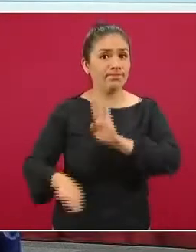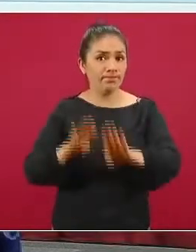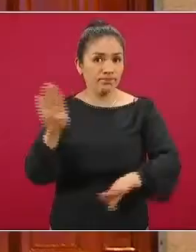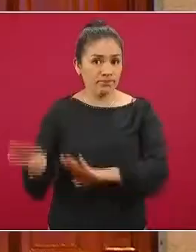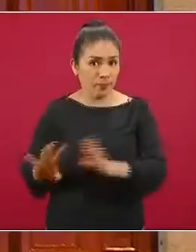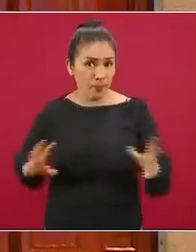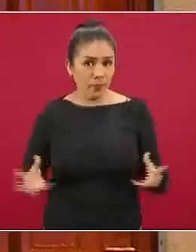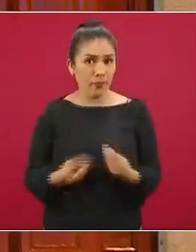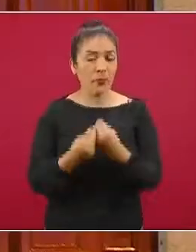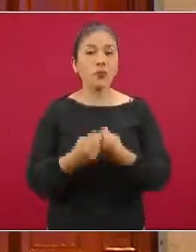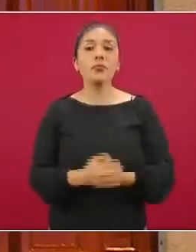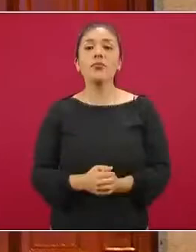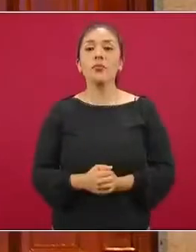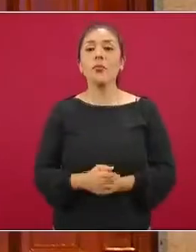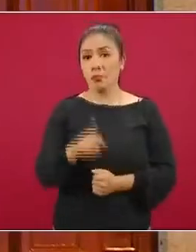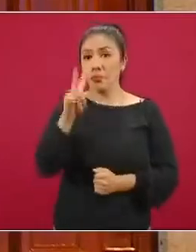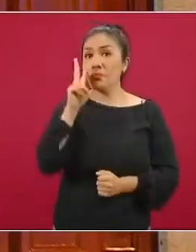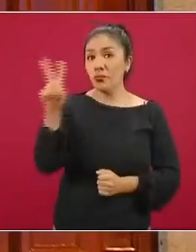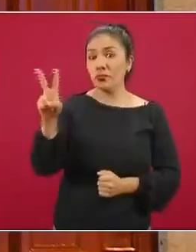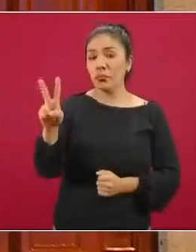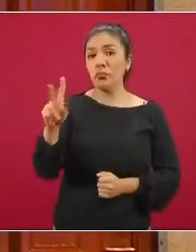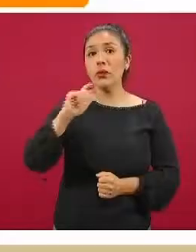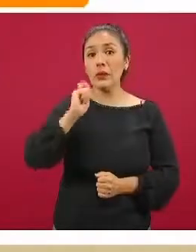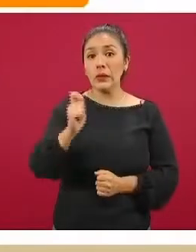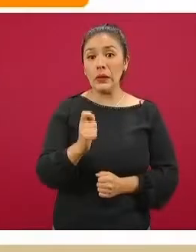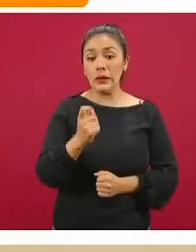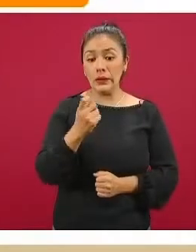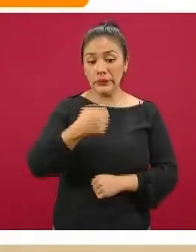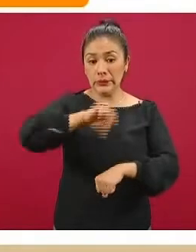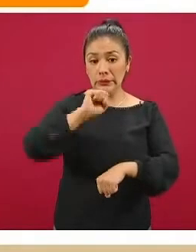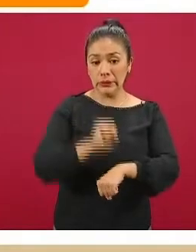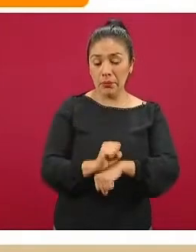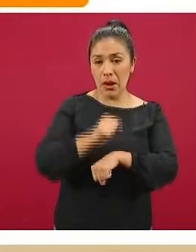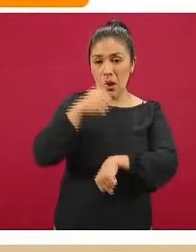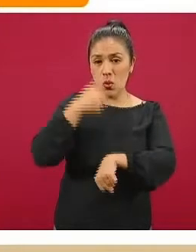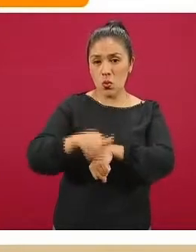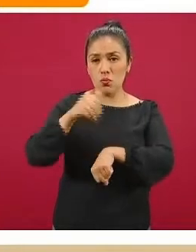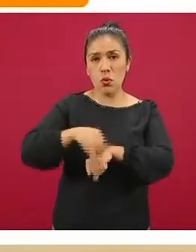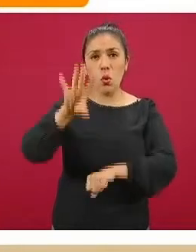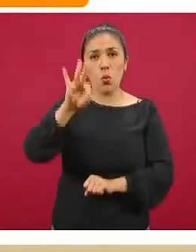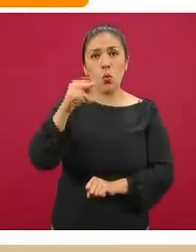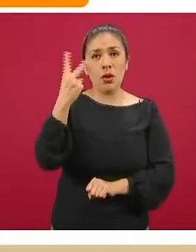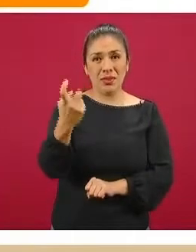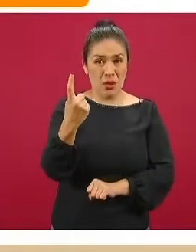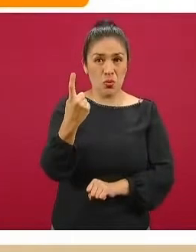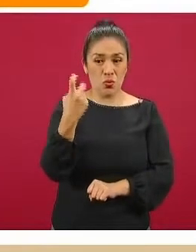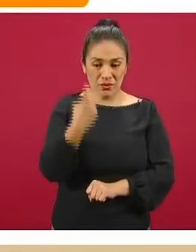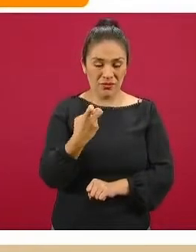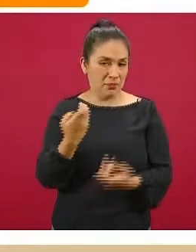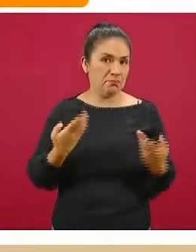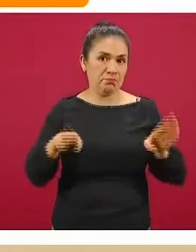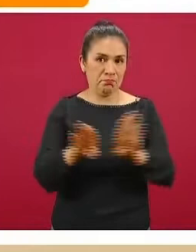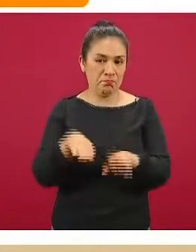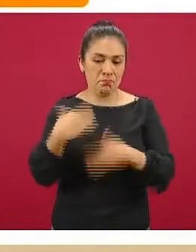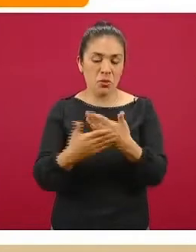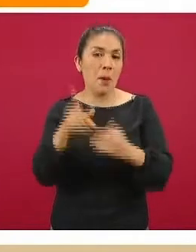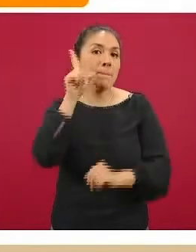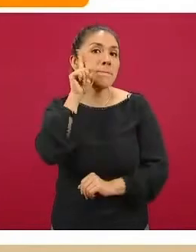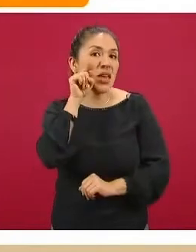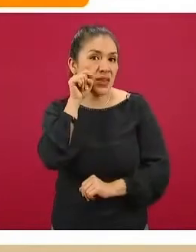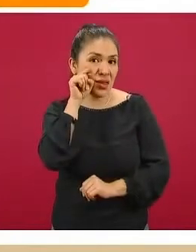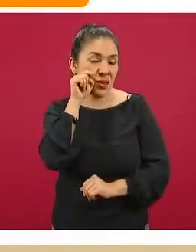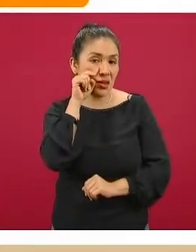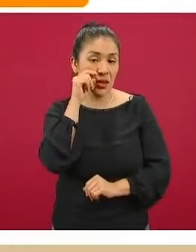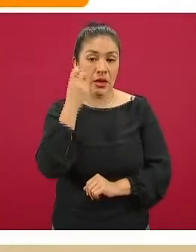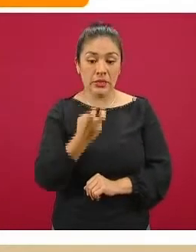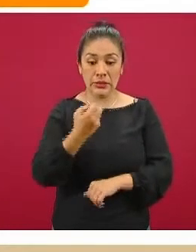todas ellas. Podemos ver que vamos a cerrar la semana epidemiológica número cuarenta y uno para efectos de la gráfica. La